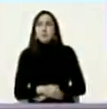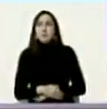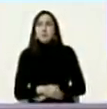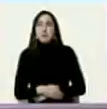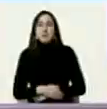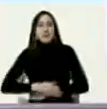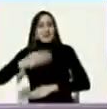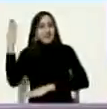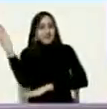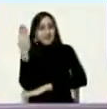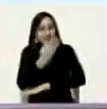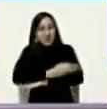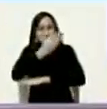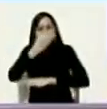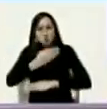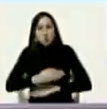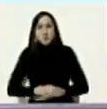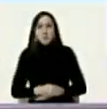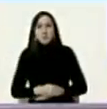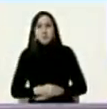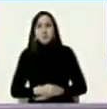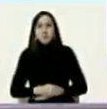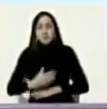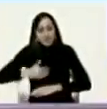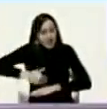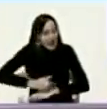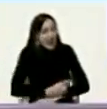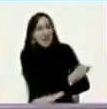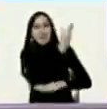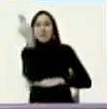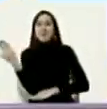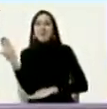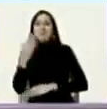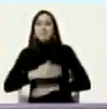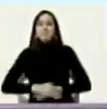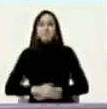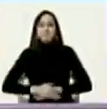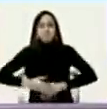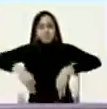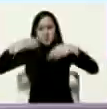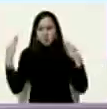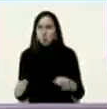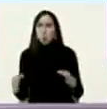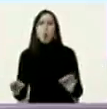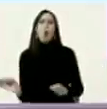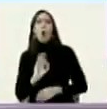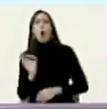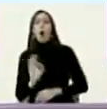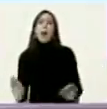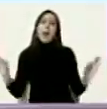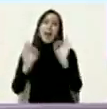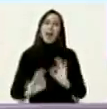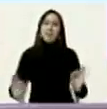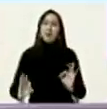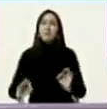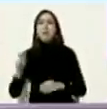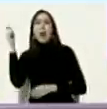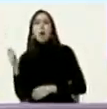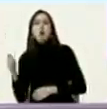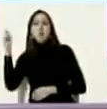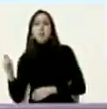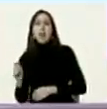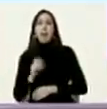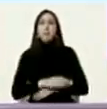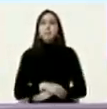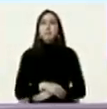sanciones levantadas o nada es la consigna sanciones levantadas o nada aquí está pues